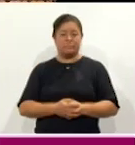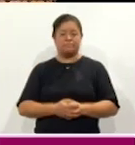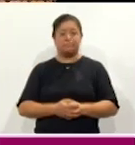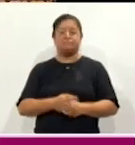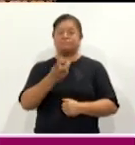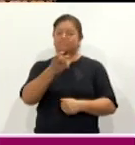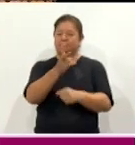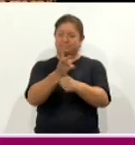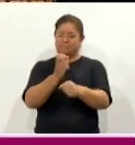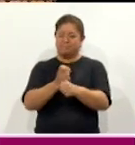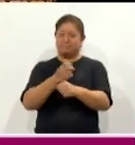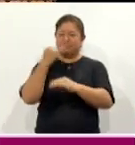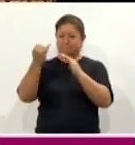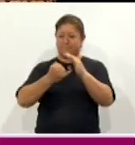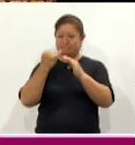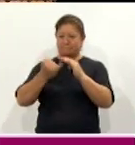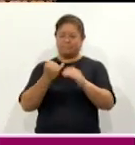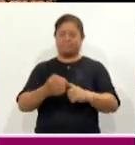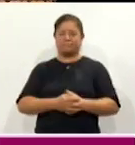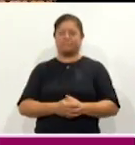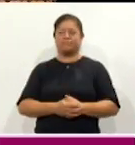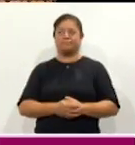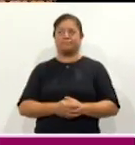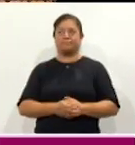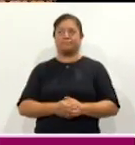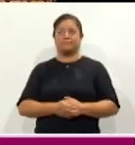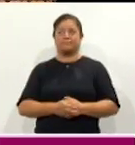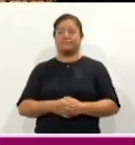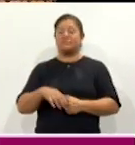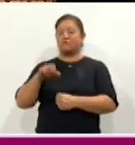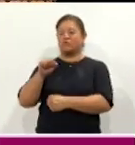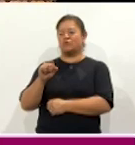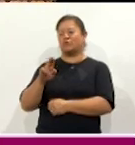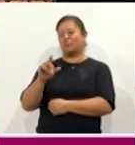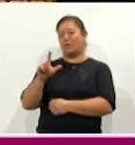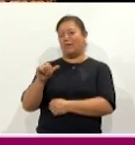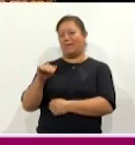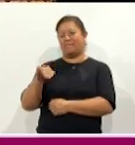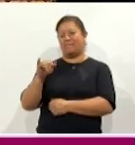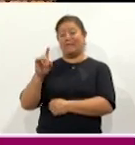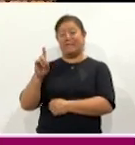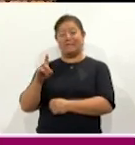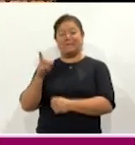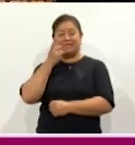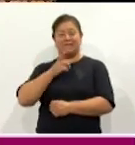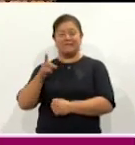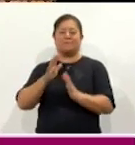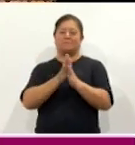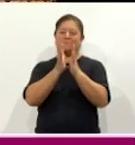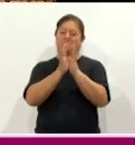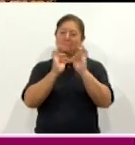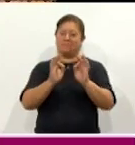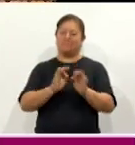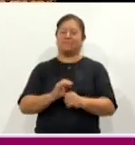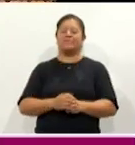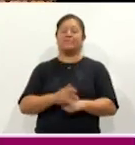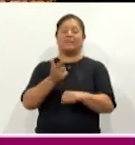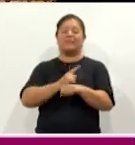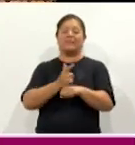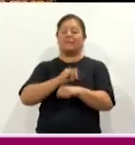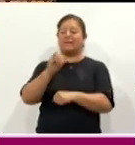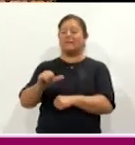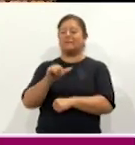Instituto Tlaxcalteca para la Educación de los Adultos. Zulamit Escalante Rodríguez también dice, muy buena participación de la Lik. Janet, pues ahí están